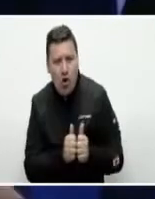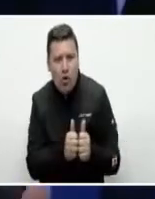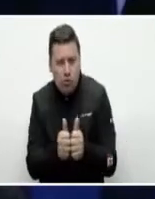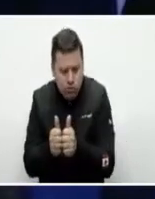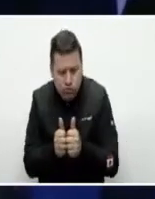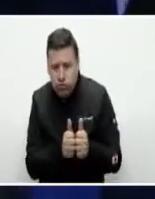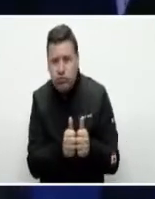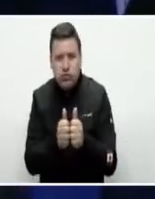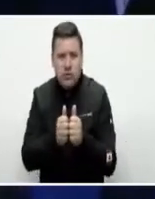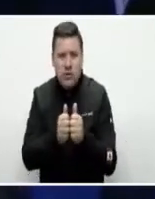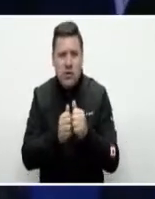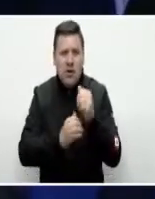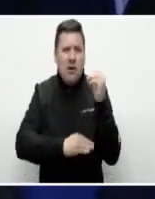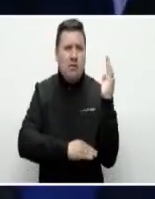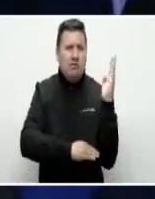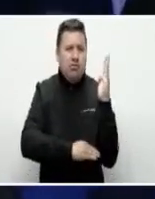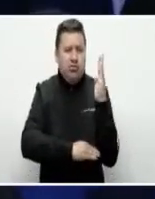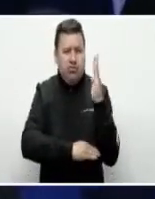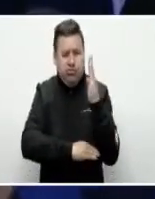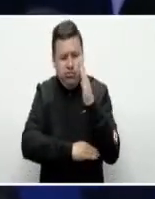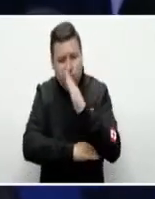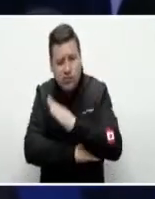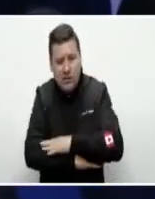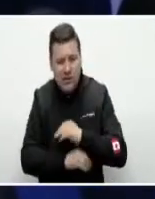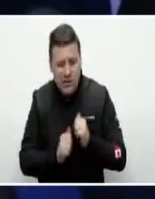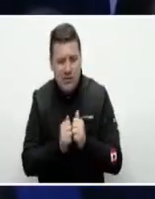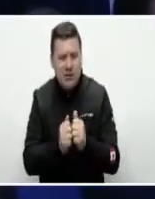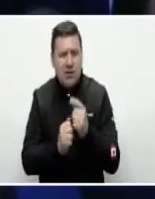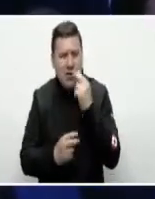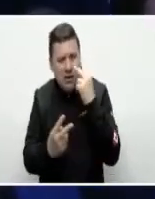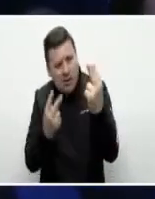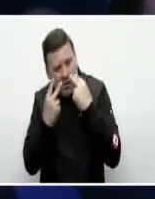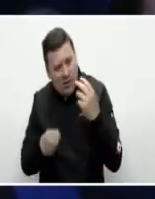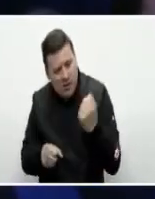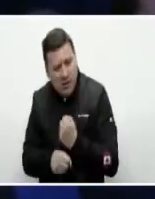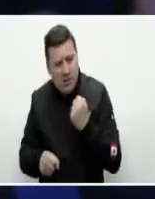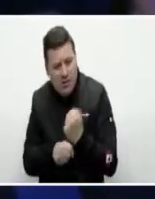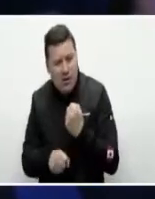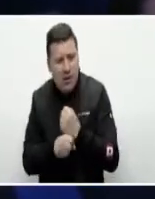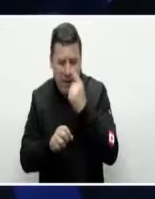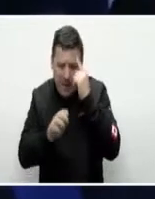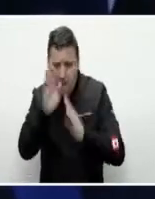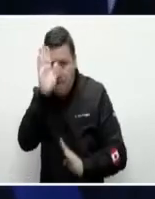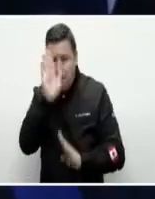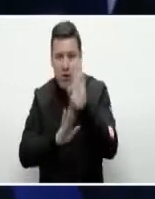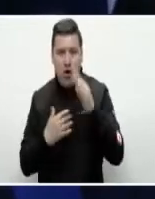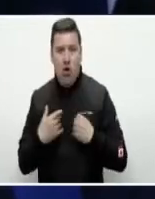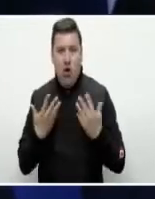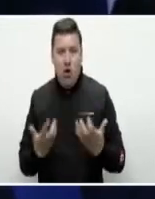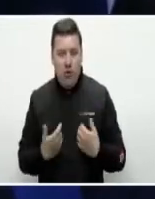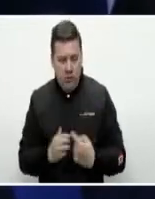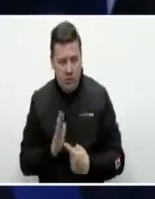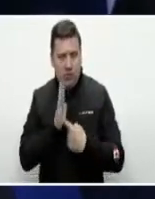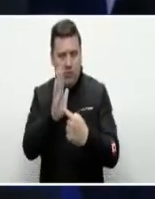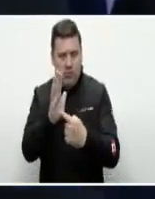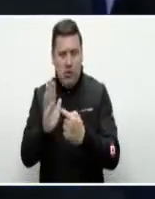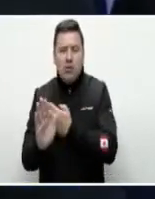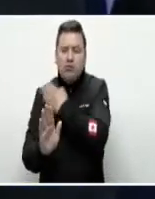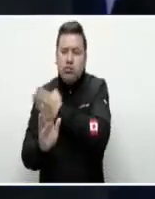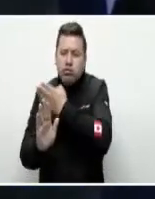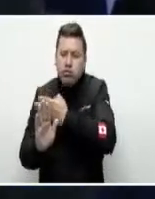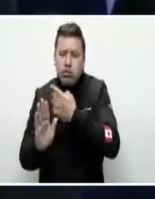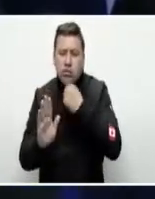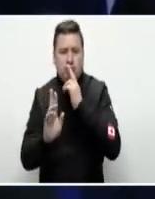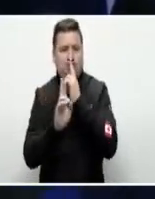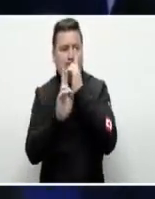durante todo este tiempo, que han visto el trabajo que hemos emprendido y quiero hoy rendirle cuentas al país,